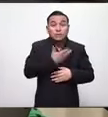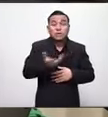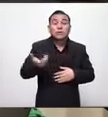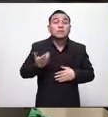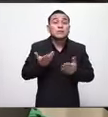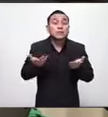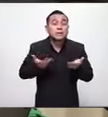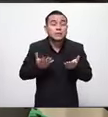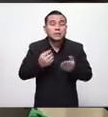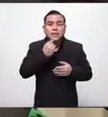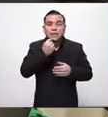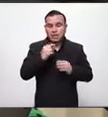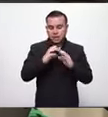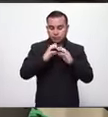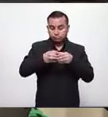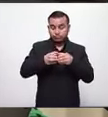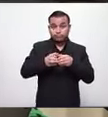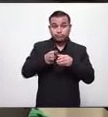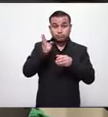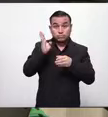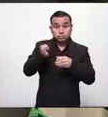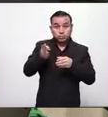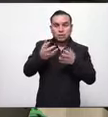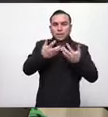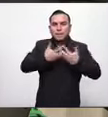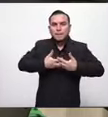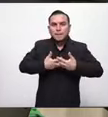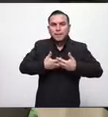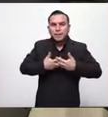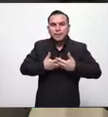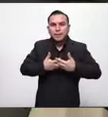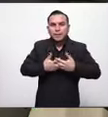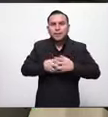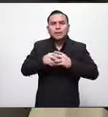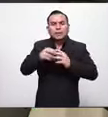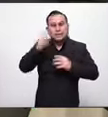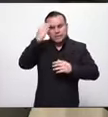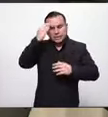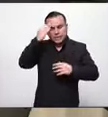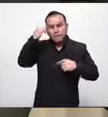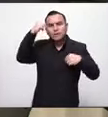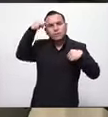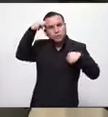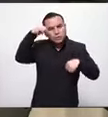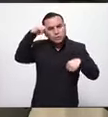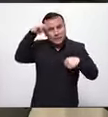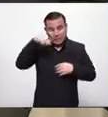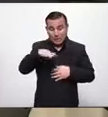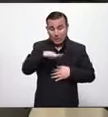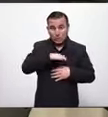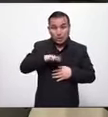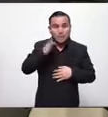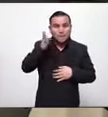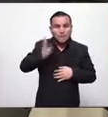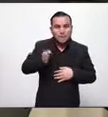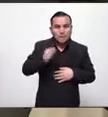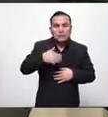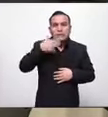que el sector empresarial está consciente que es uno de los lugares en donde